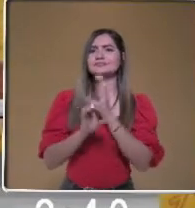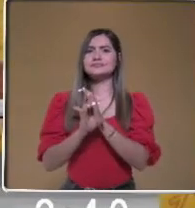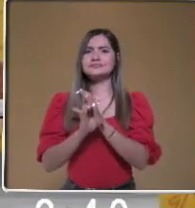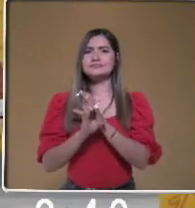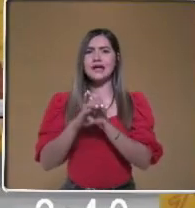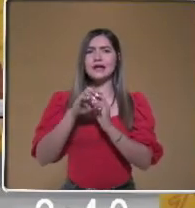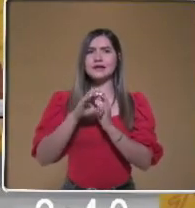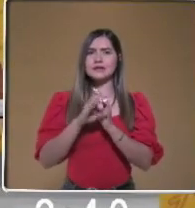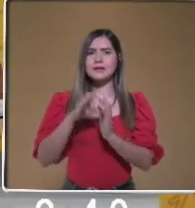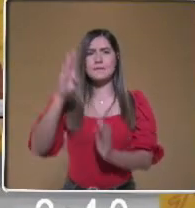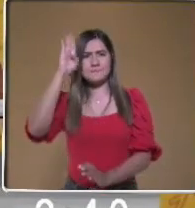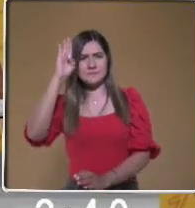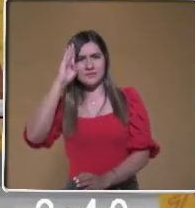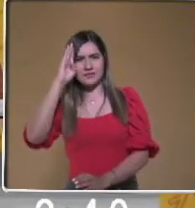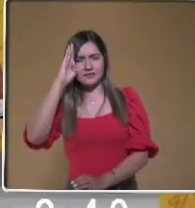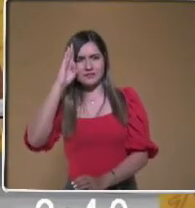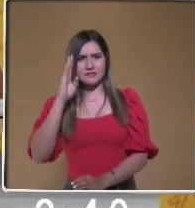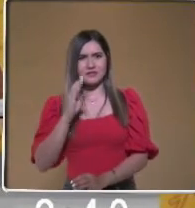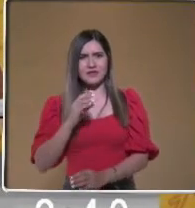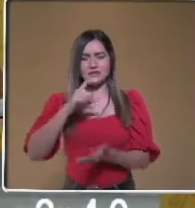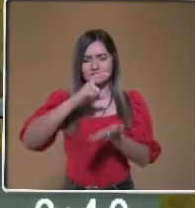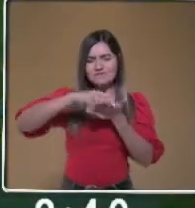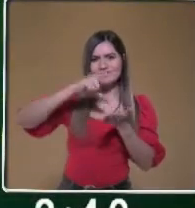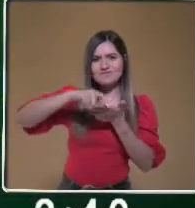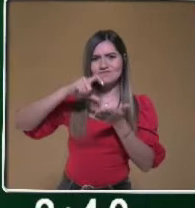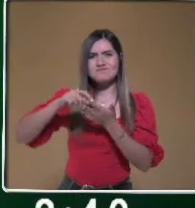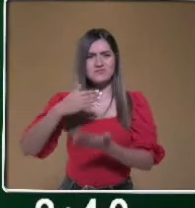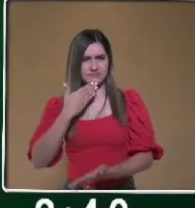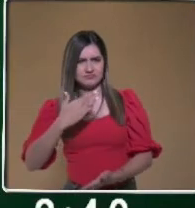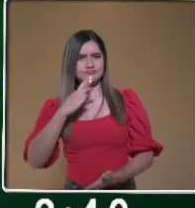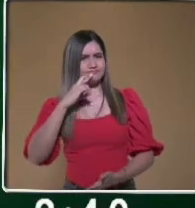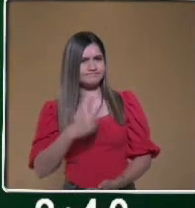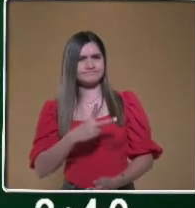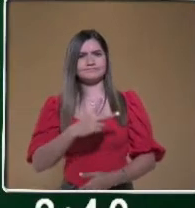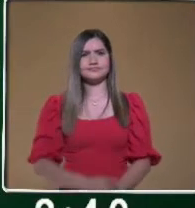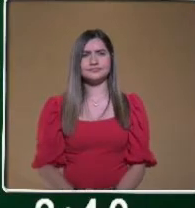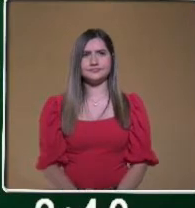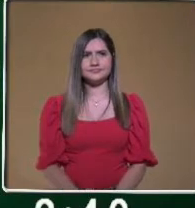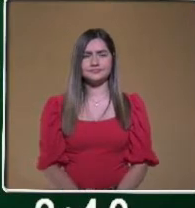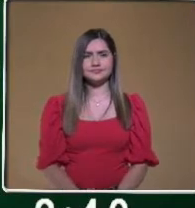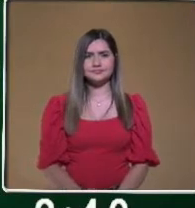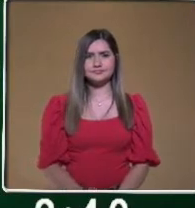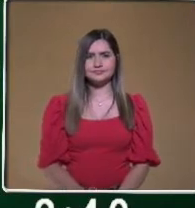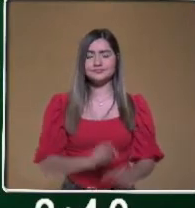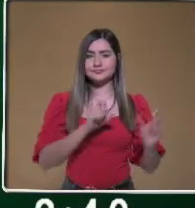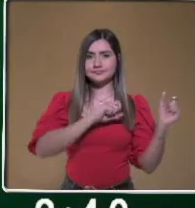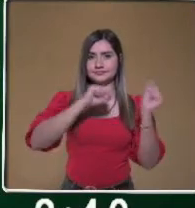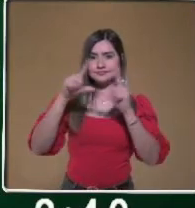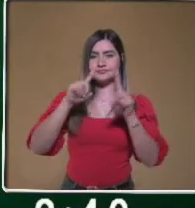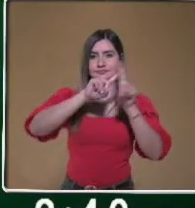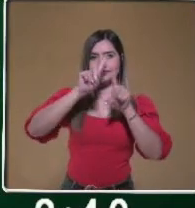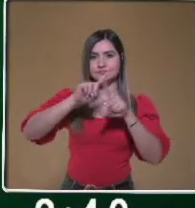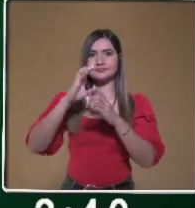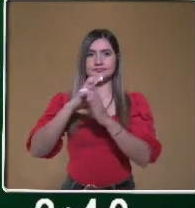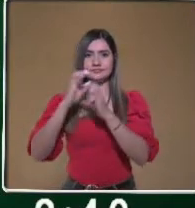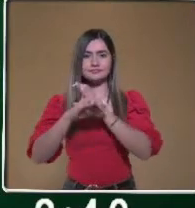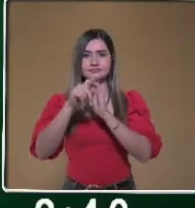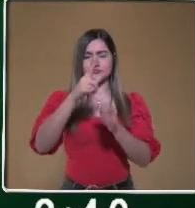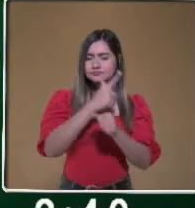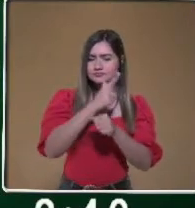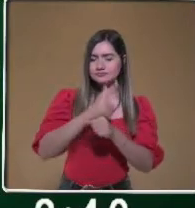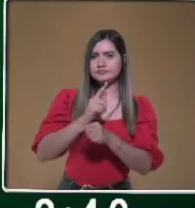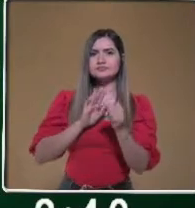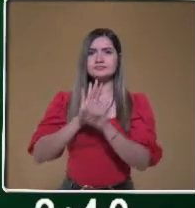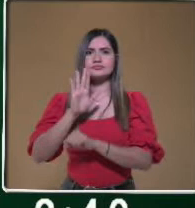conveniente consumir? Vamos a ver, en pantalla te aparecen una serie de productos que hay que identificar qué